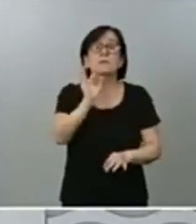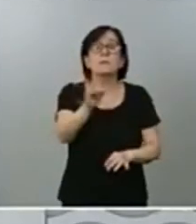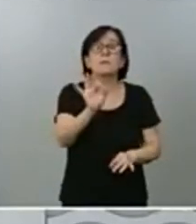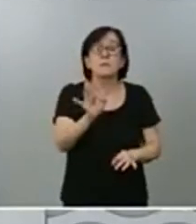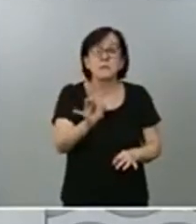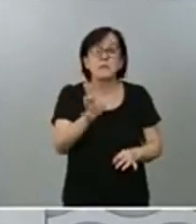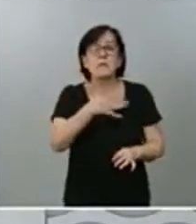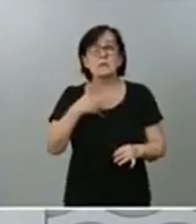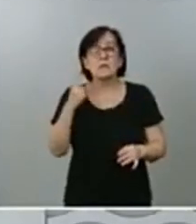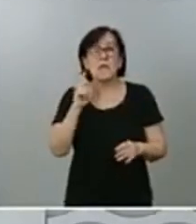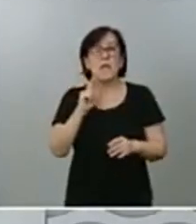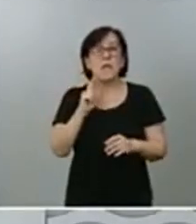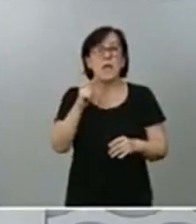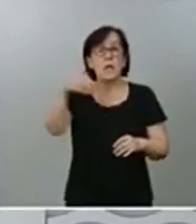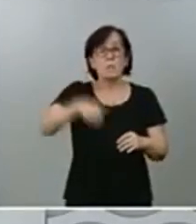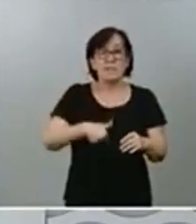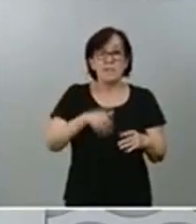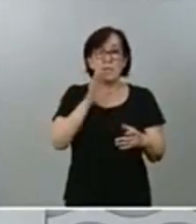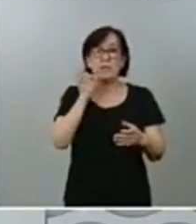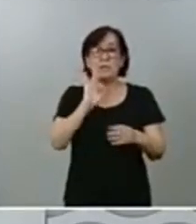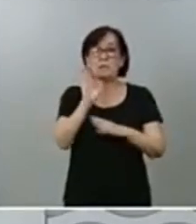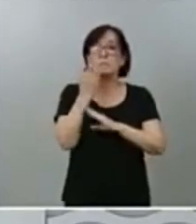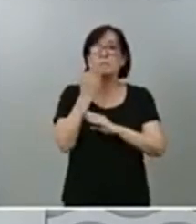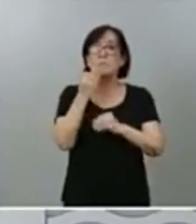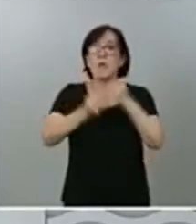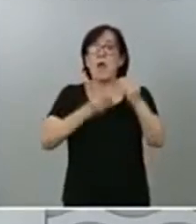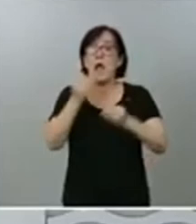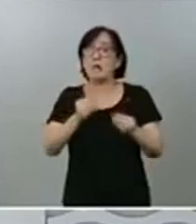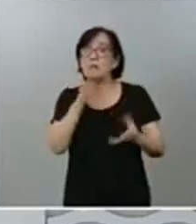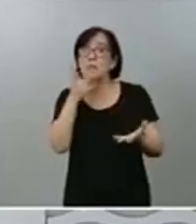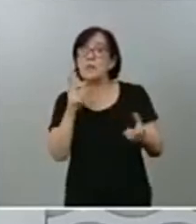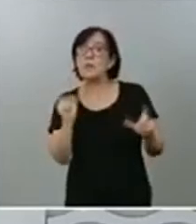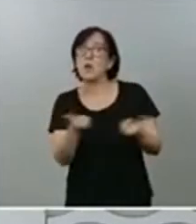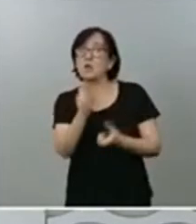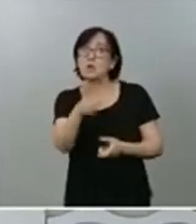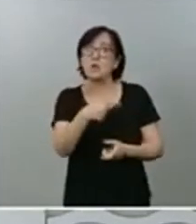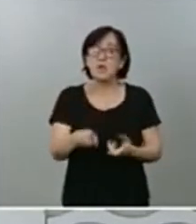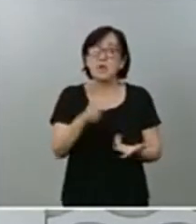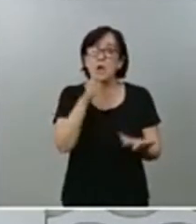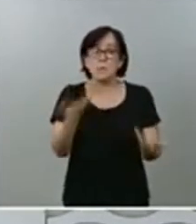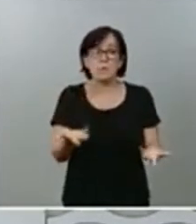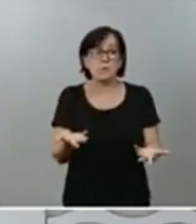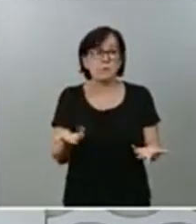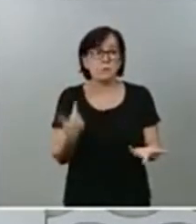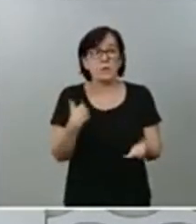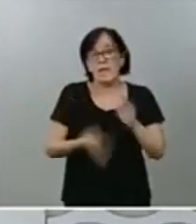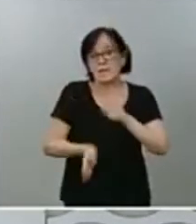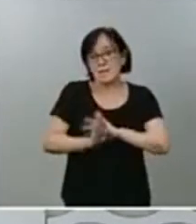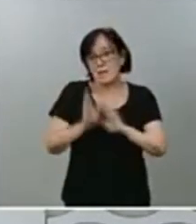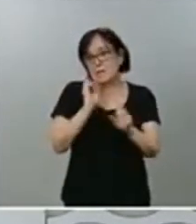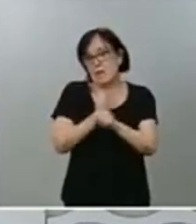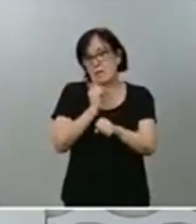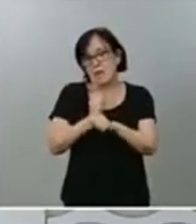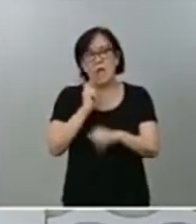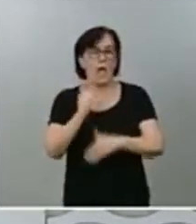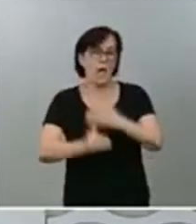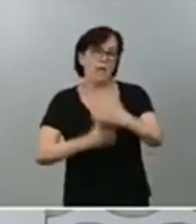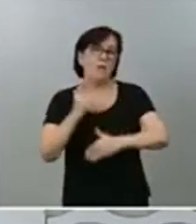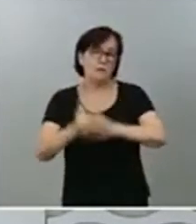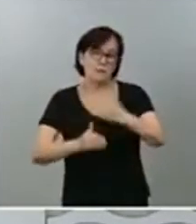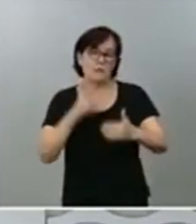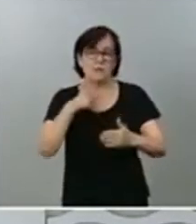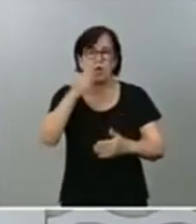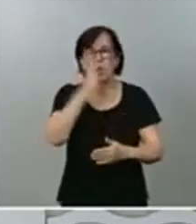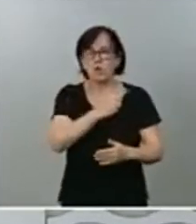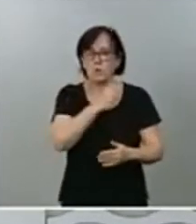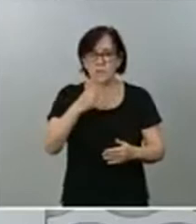solicitar, quiere que se realice esta reunión y, por tanto, seguir trabajando, seguir avanzando en los compromisos que